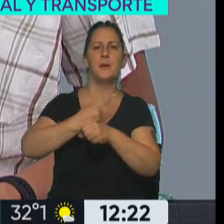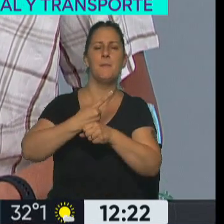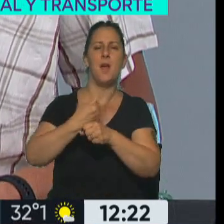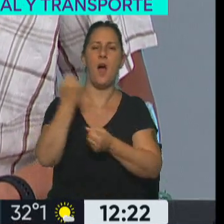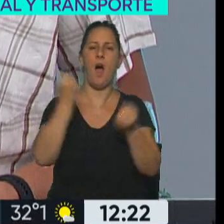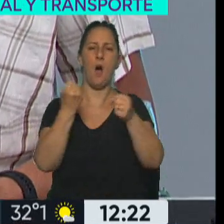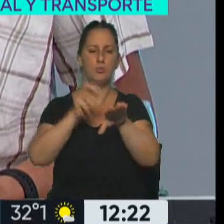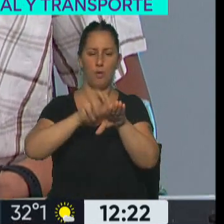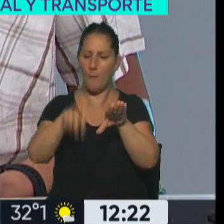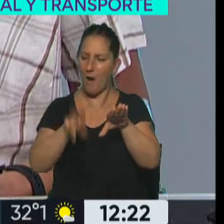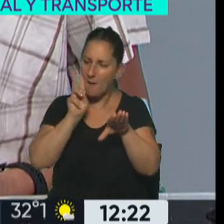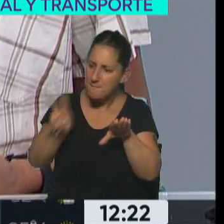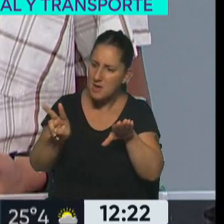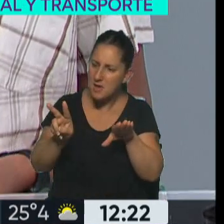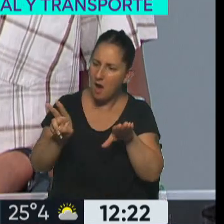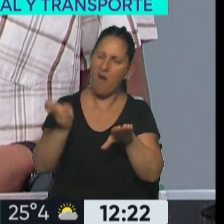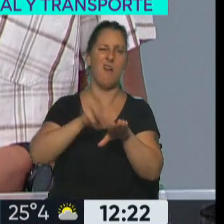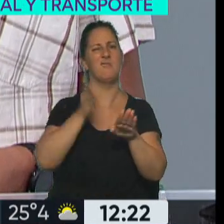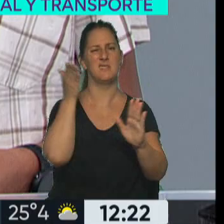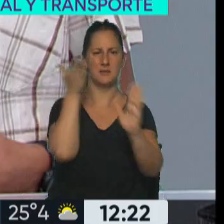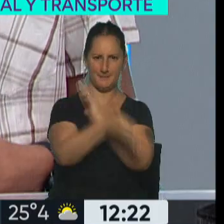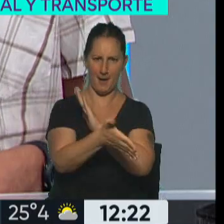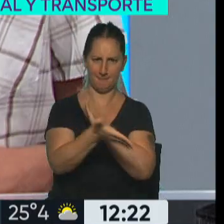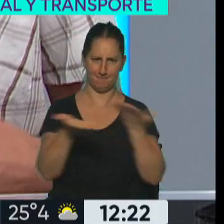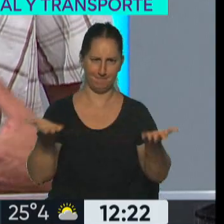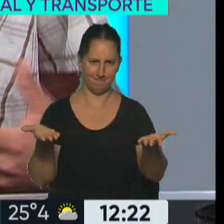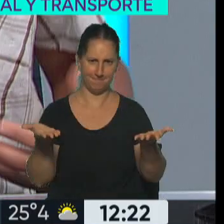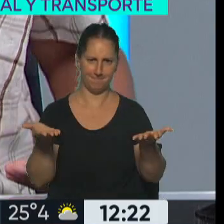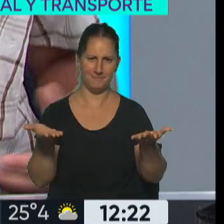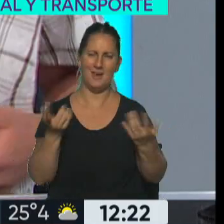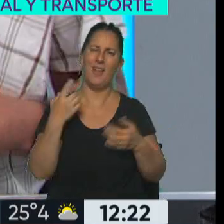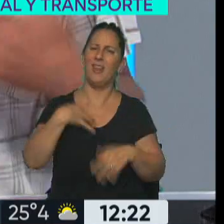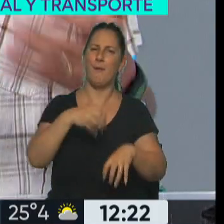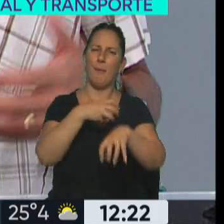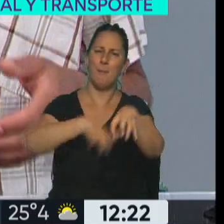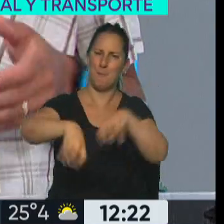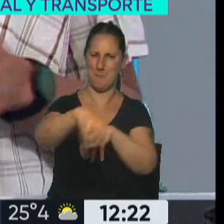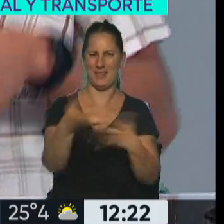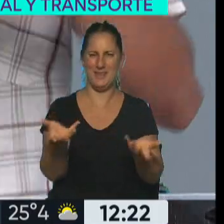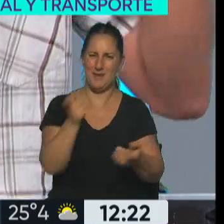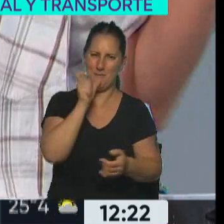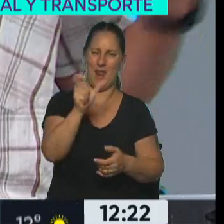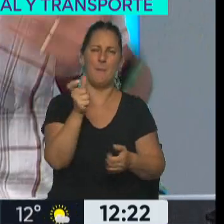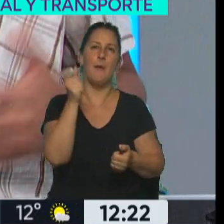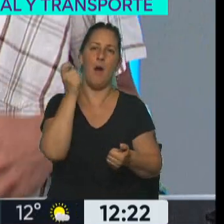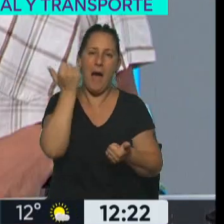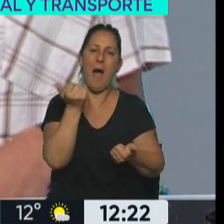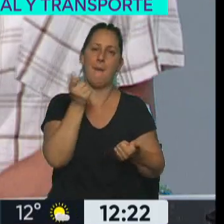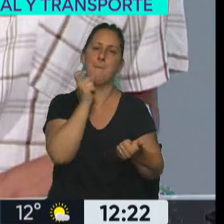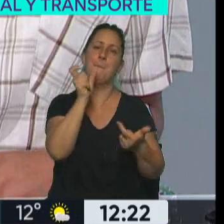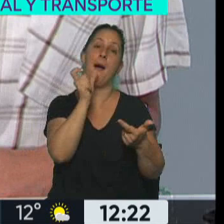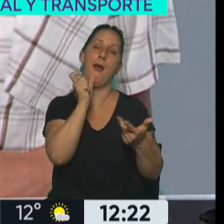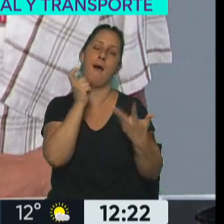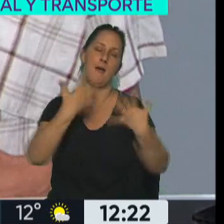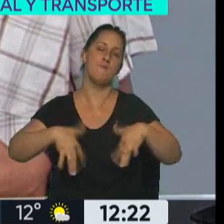Miran, se suben y se van. Bueno. Digo, te diría la palabra empatía, pero me parece que se me ocurren un montón de adjetivos que no voy